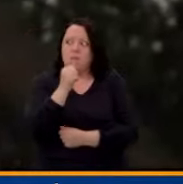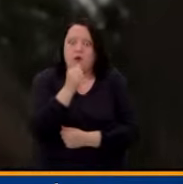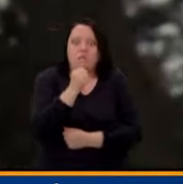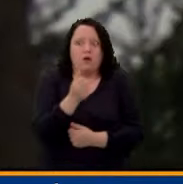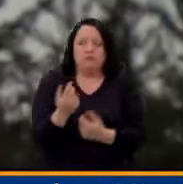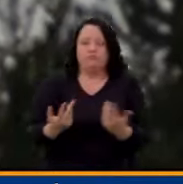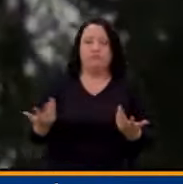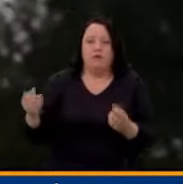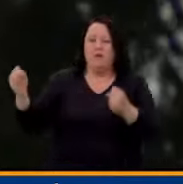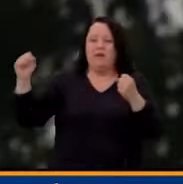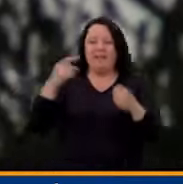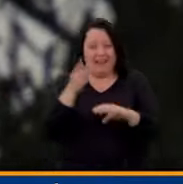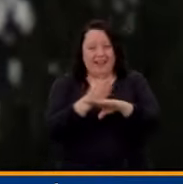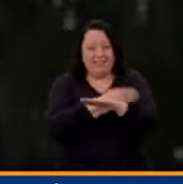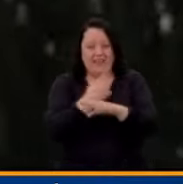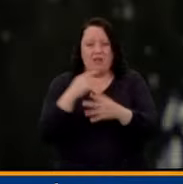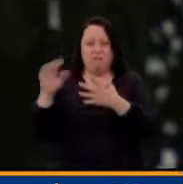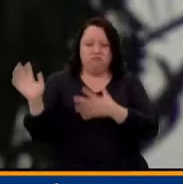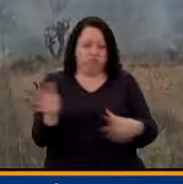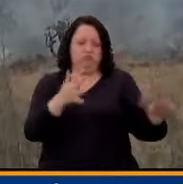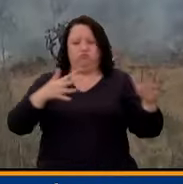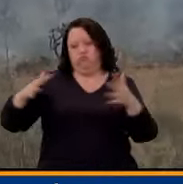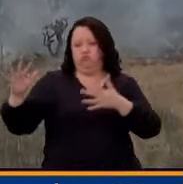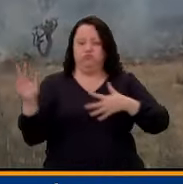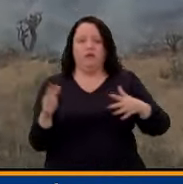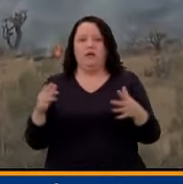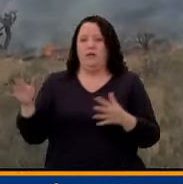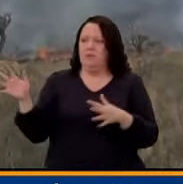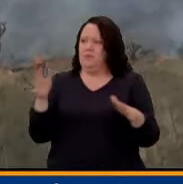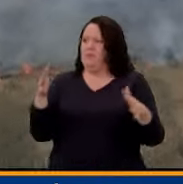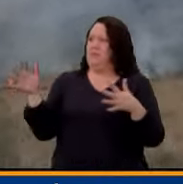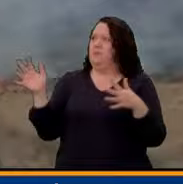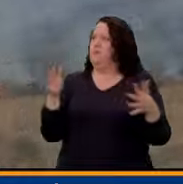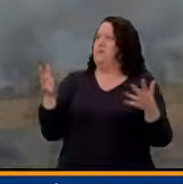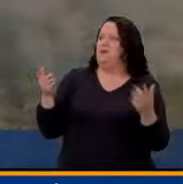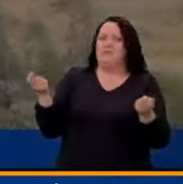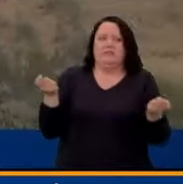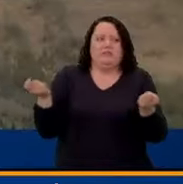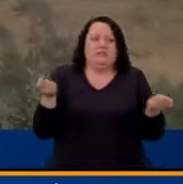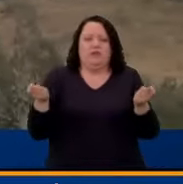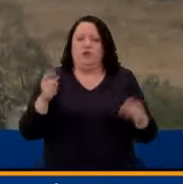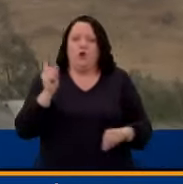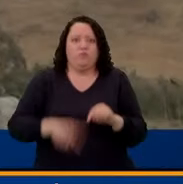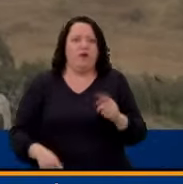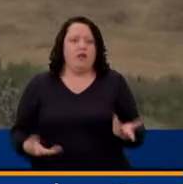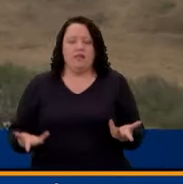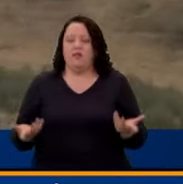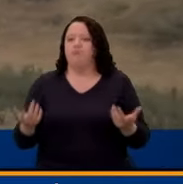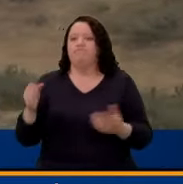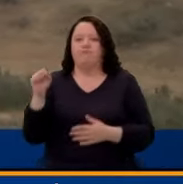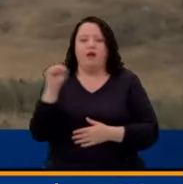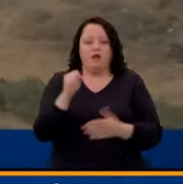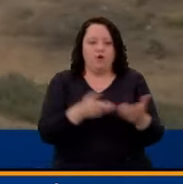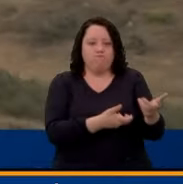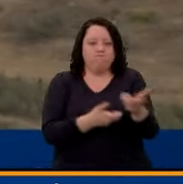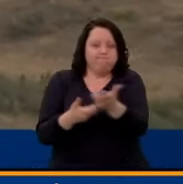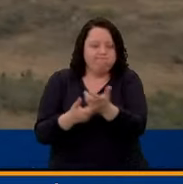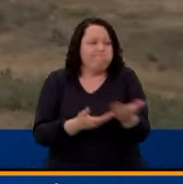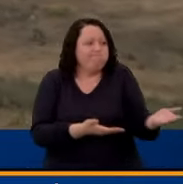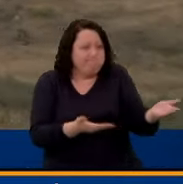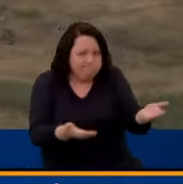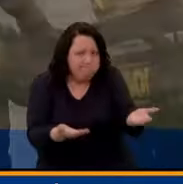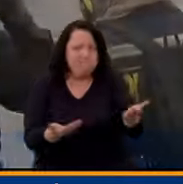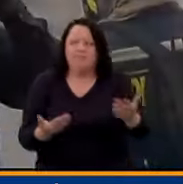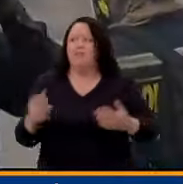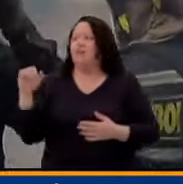viento como les decía hace un momento nos ha llevado a que no podamos contenerlo de ninguna manera, tenemos todos los carros de bomberos habilitados, tenemos